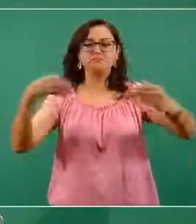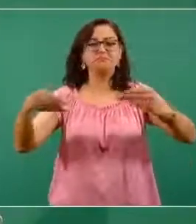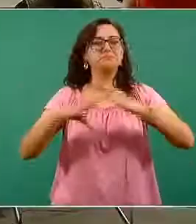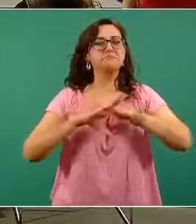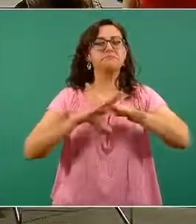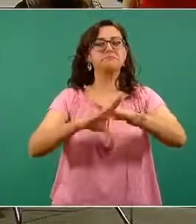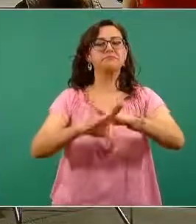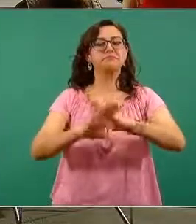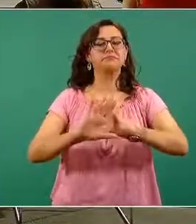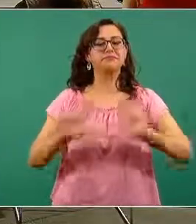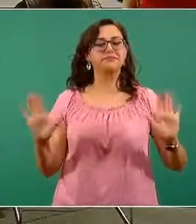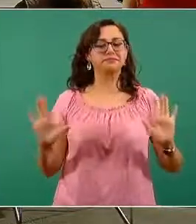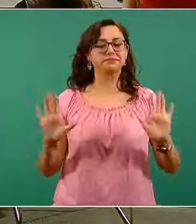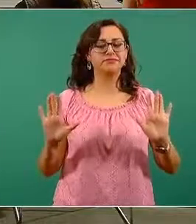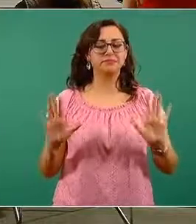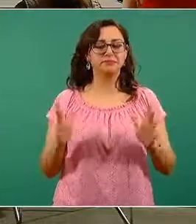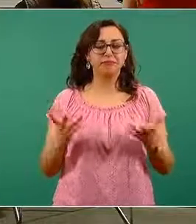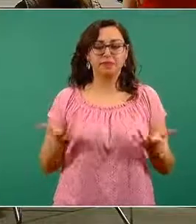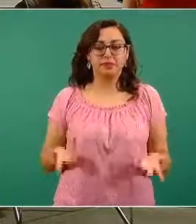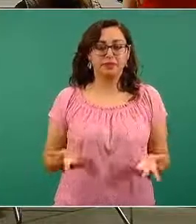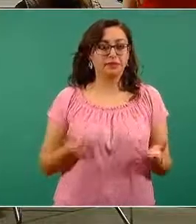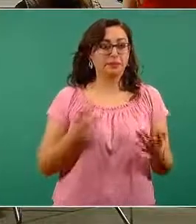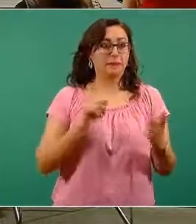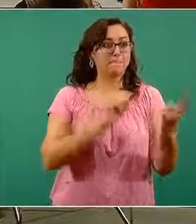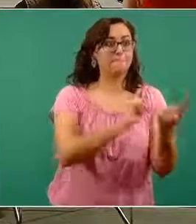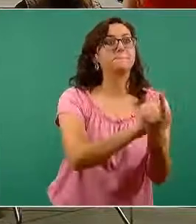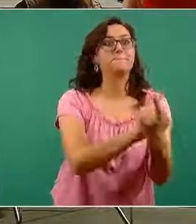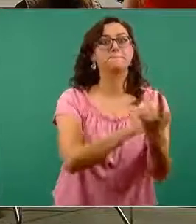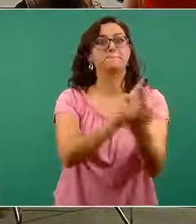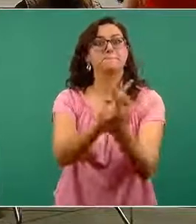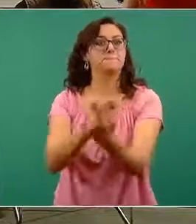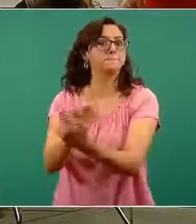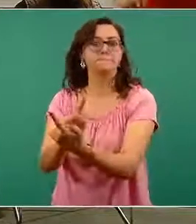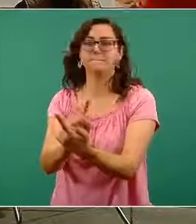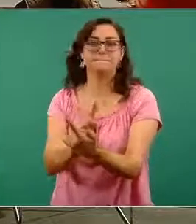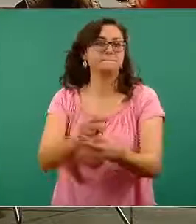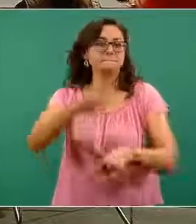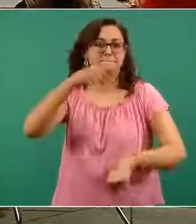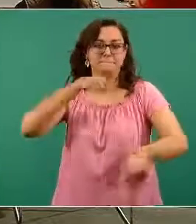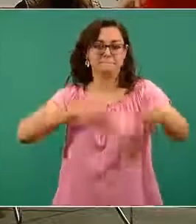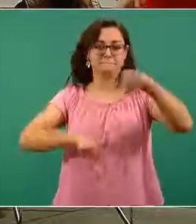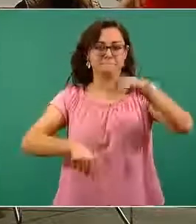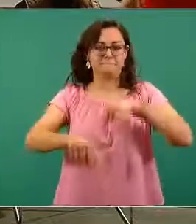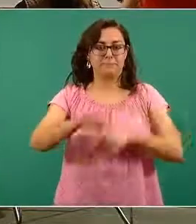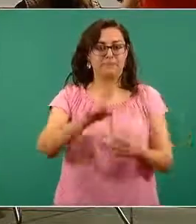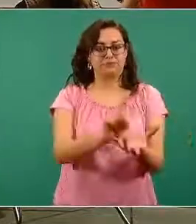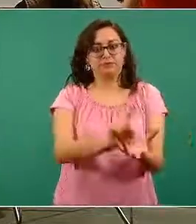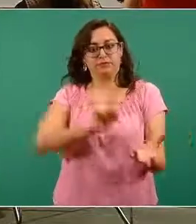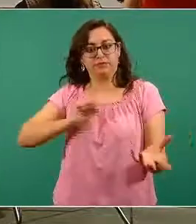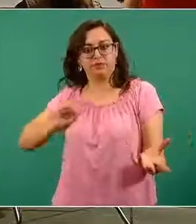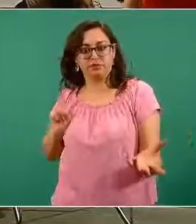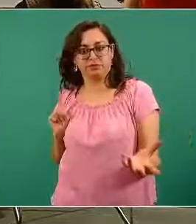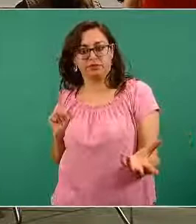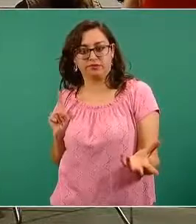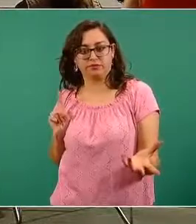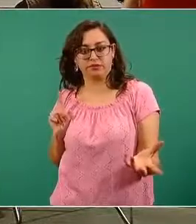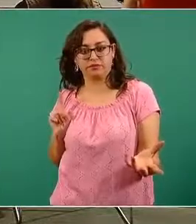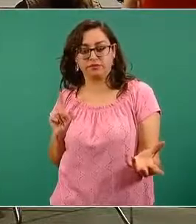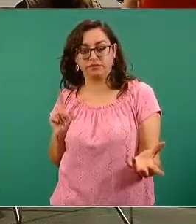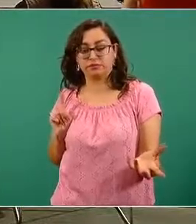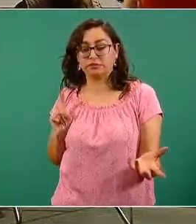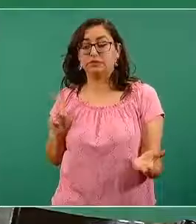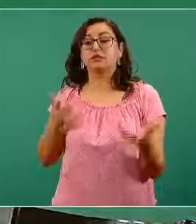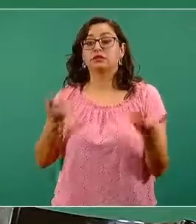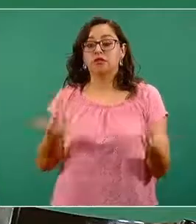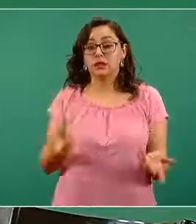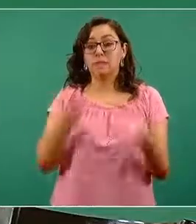Si dejo de estar en contacto con otras personas y sobre todo si les aviso a mis contactos